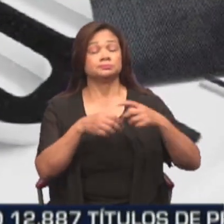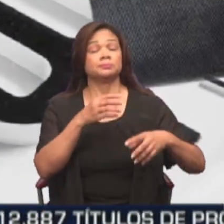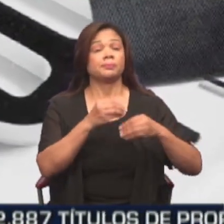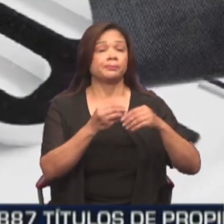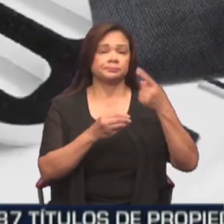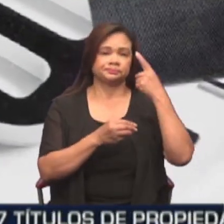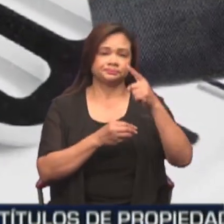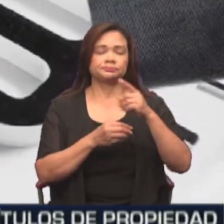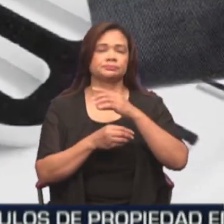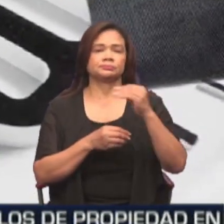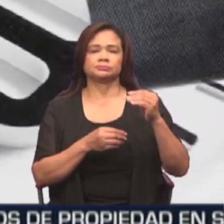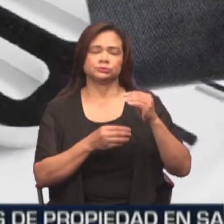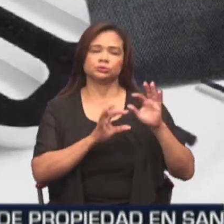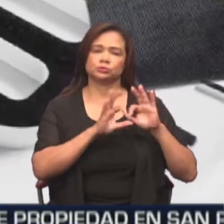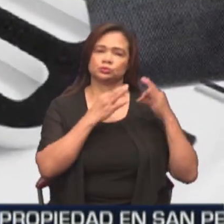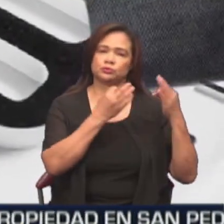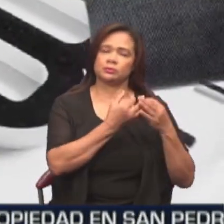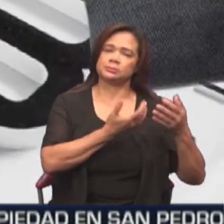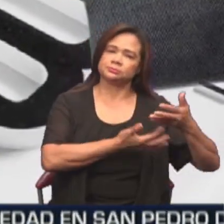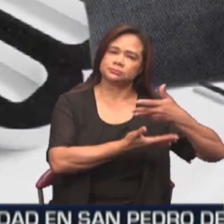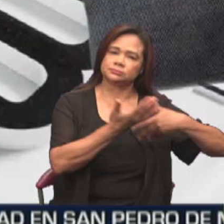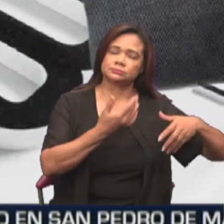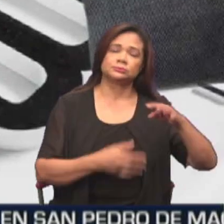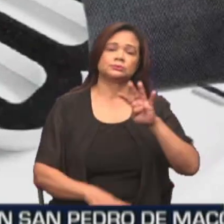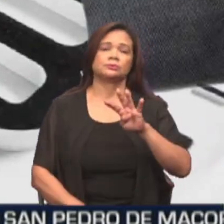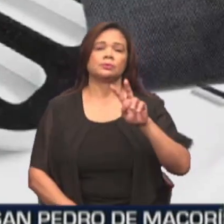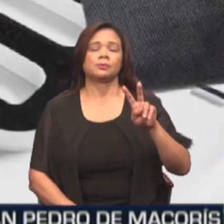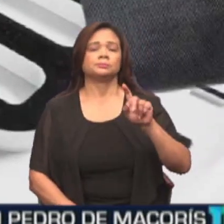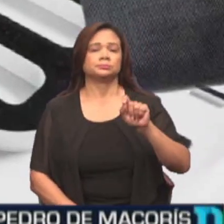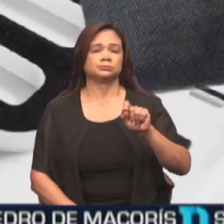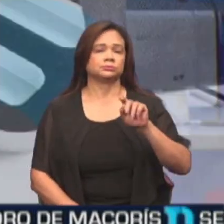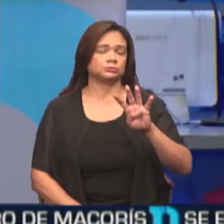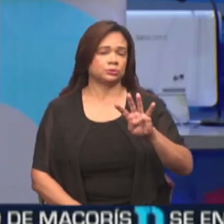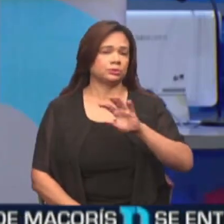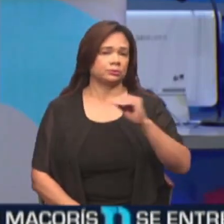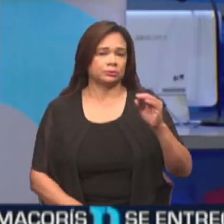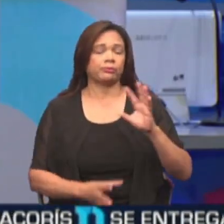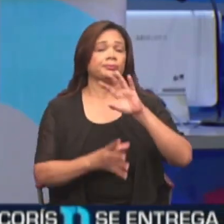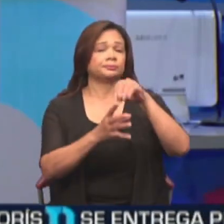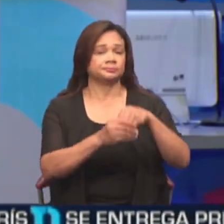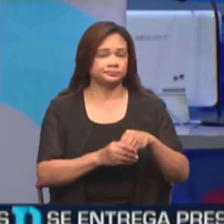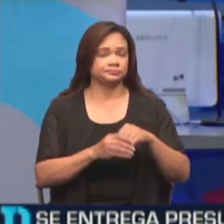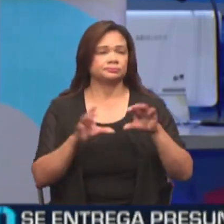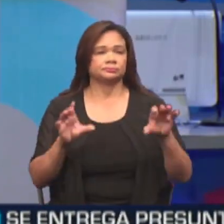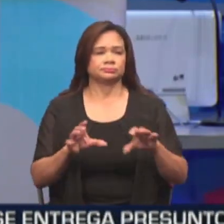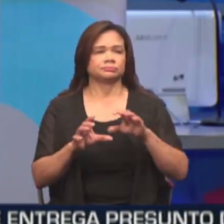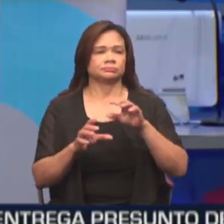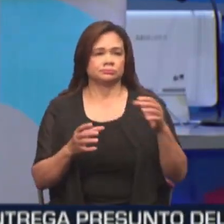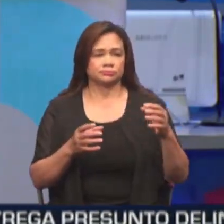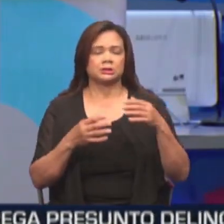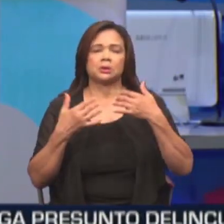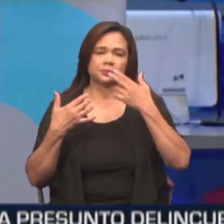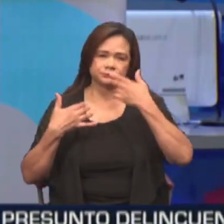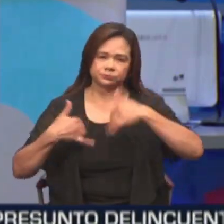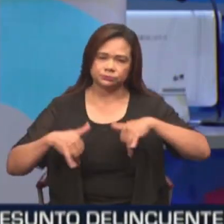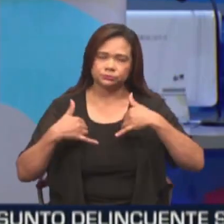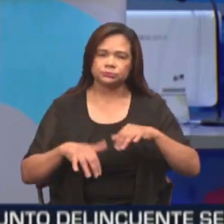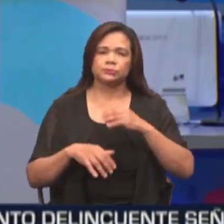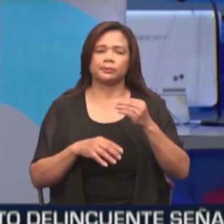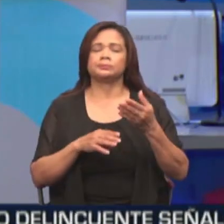para estar con sus seres queridos y el 42.4% se involucró en actividades recreativas,